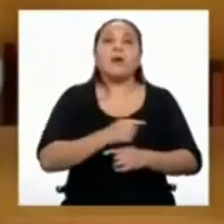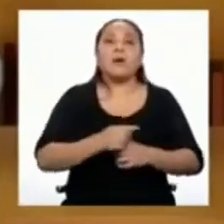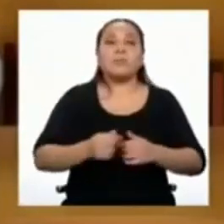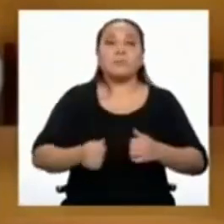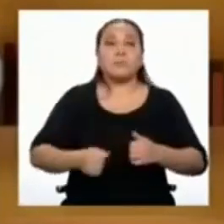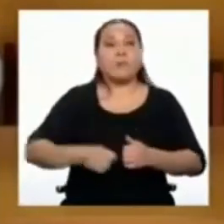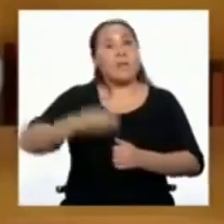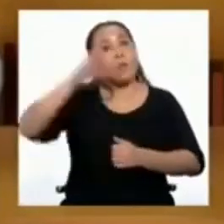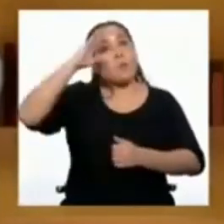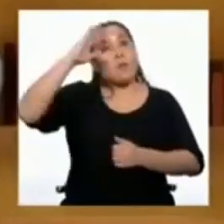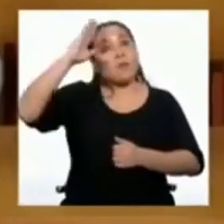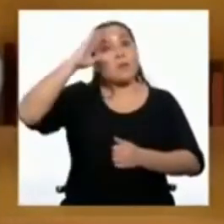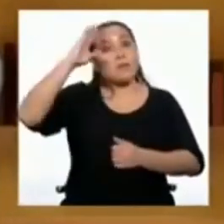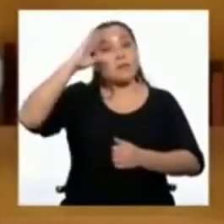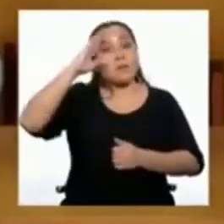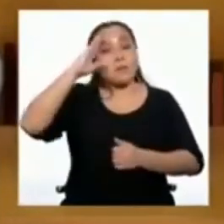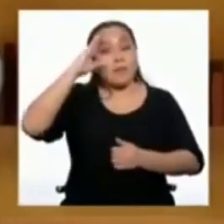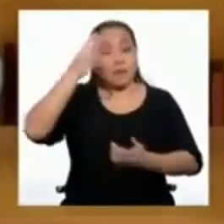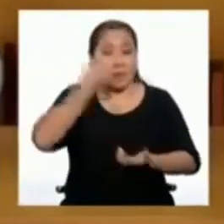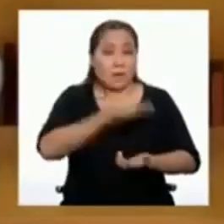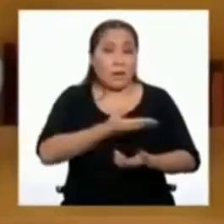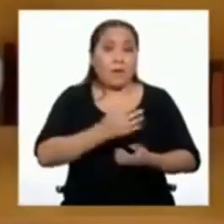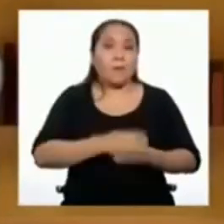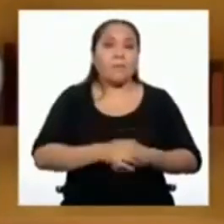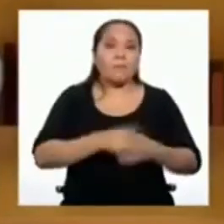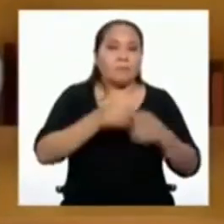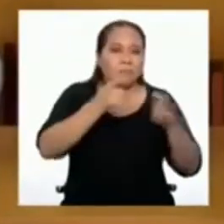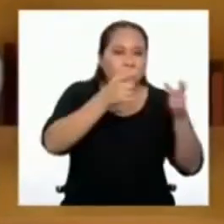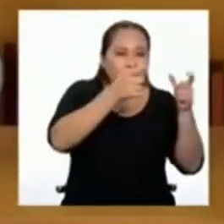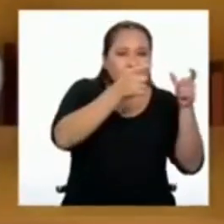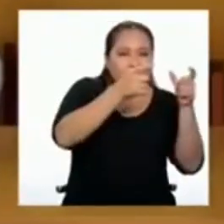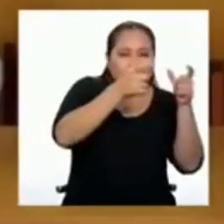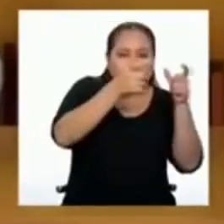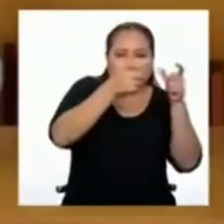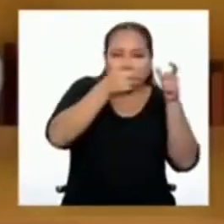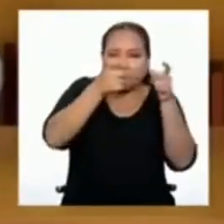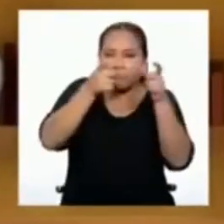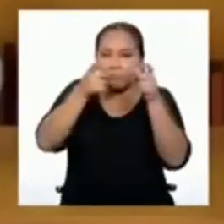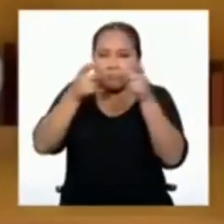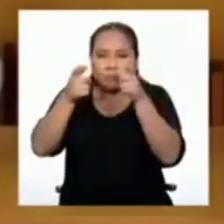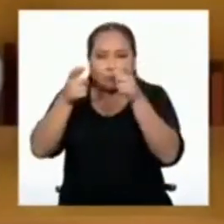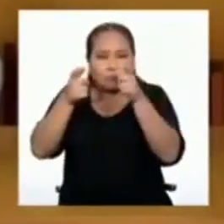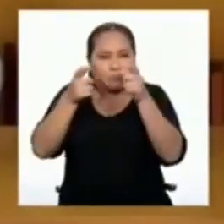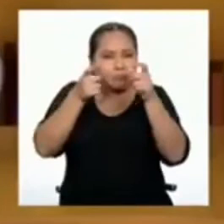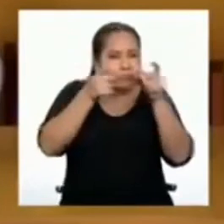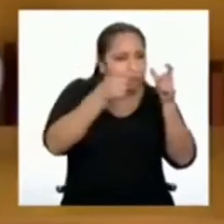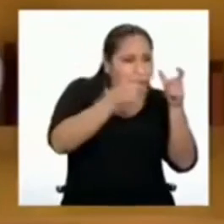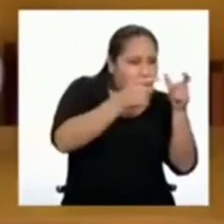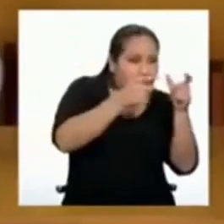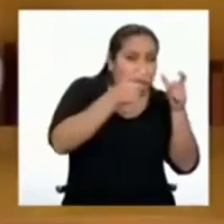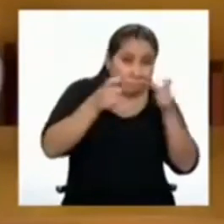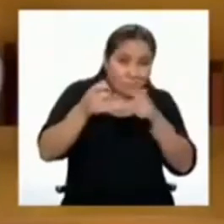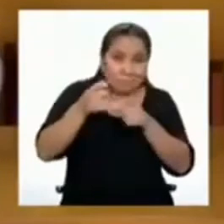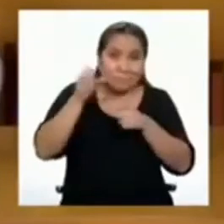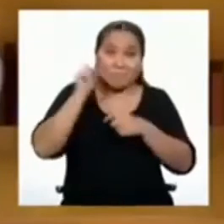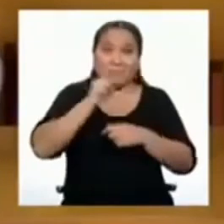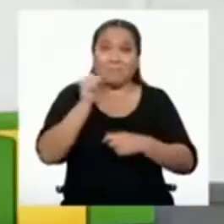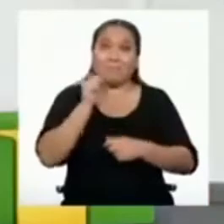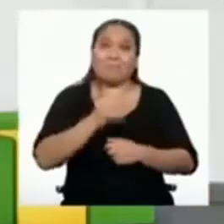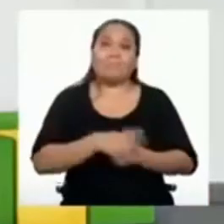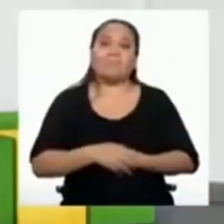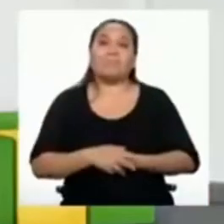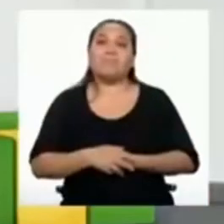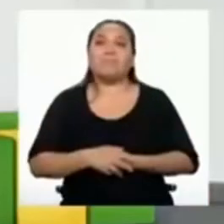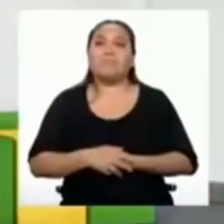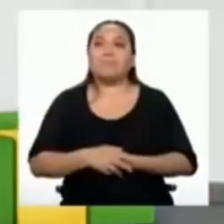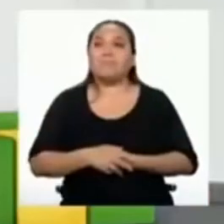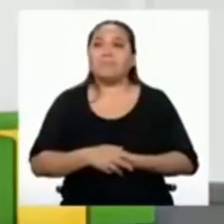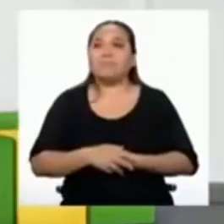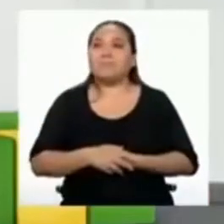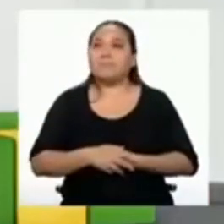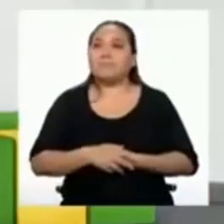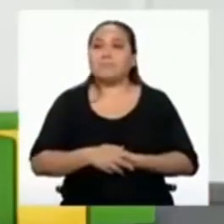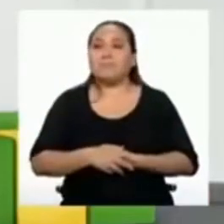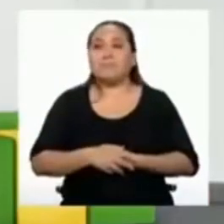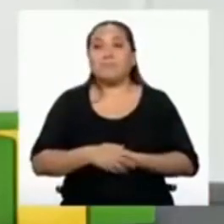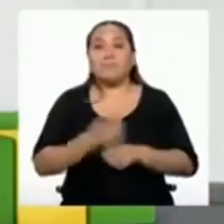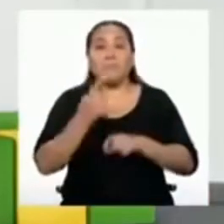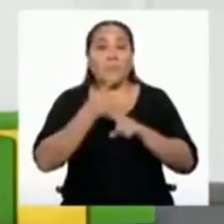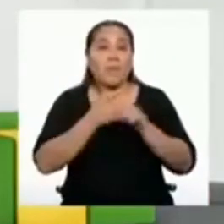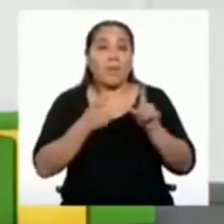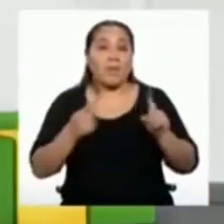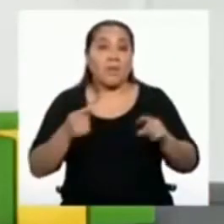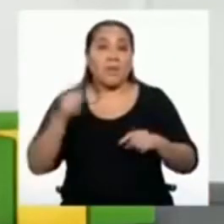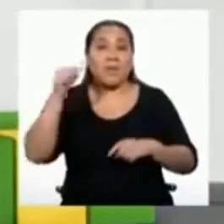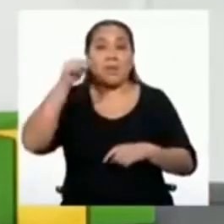fuerza del orden, principalmente, la policía, tiene que realizar acciones constantes de vigilancia. Y sin